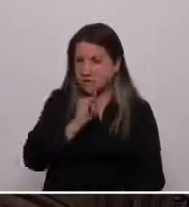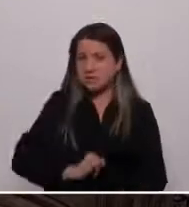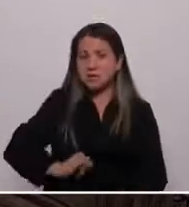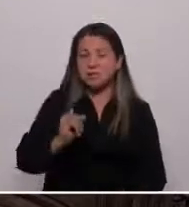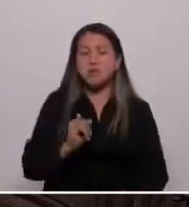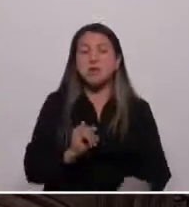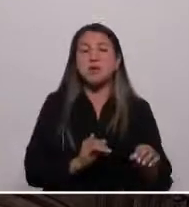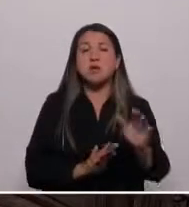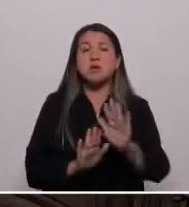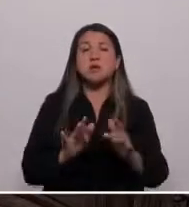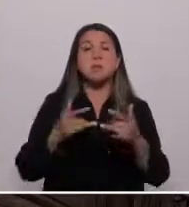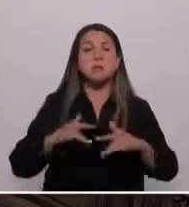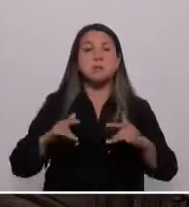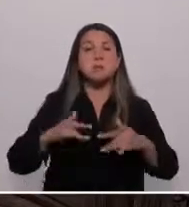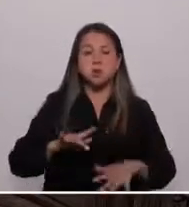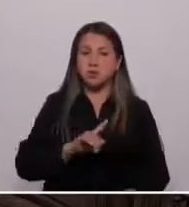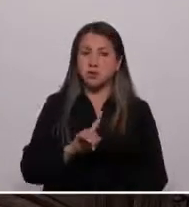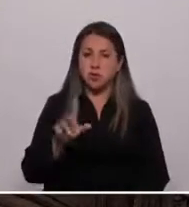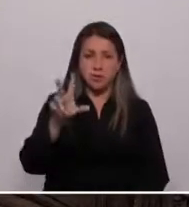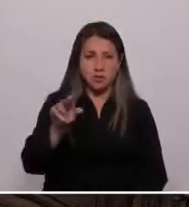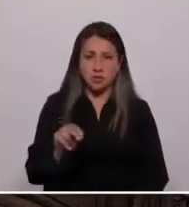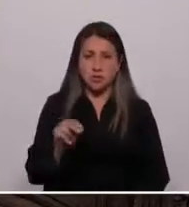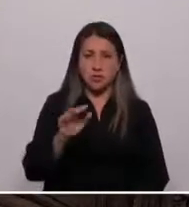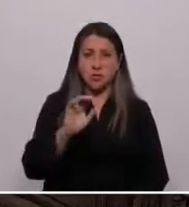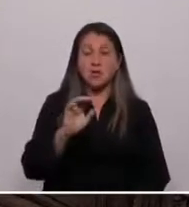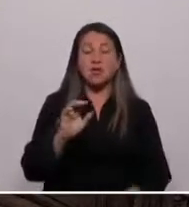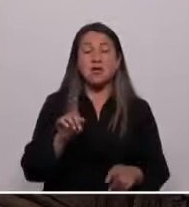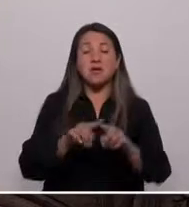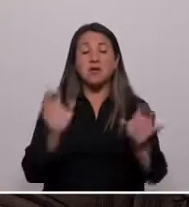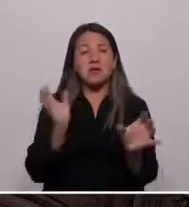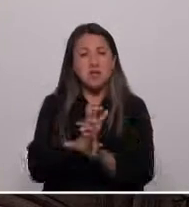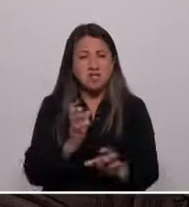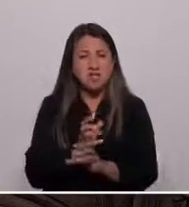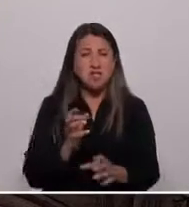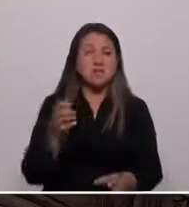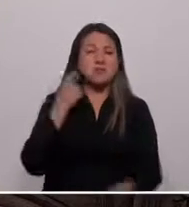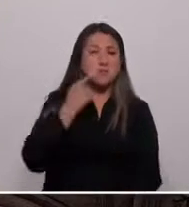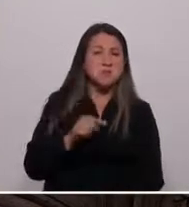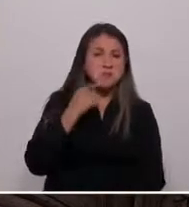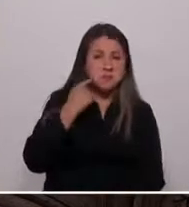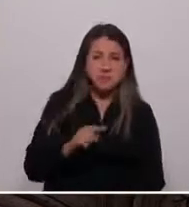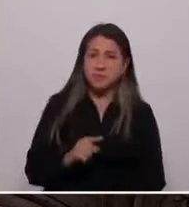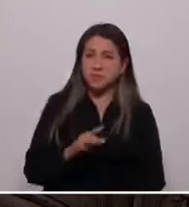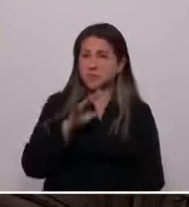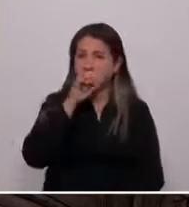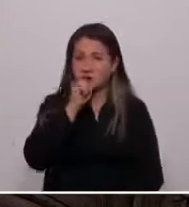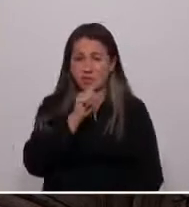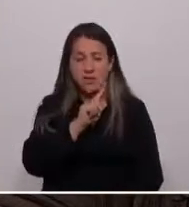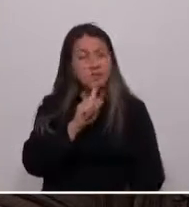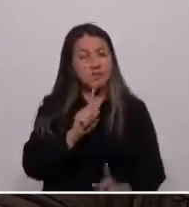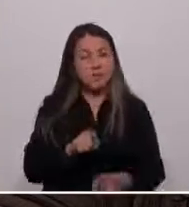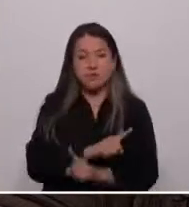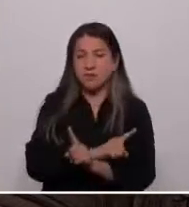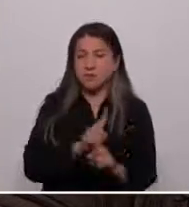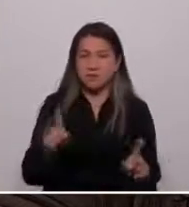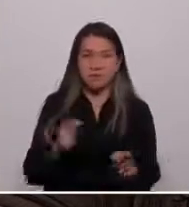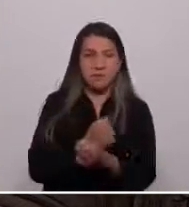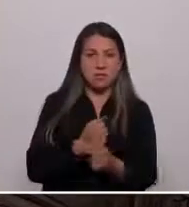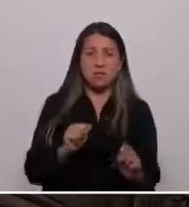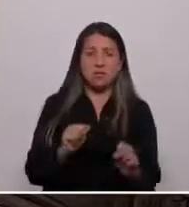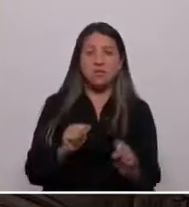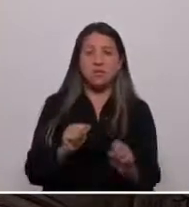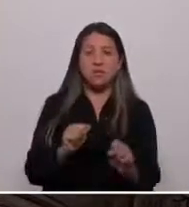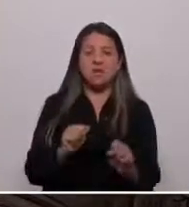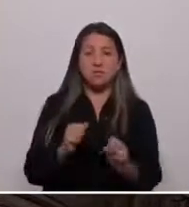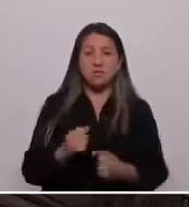por la impunidad. La apología de la violencia o la sorda tolerancia de la misma no debe ni puede inspirar el trabajo